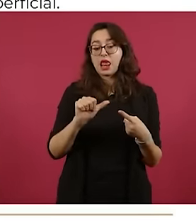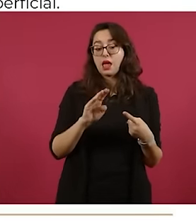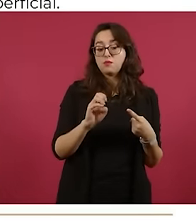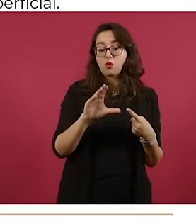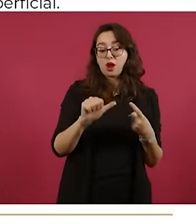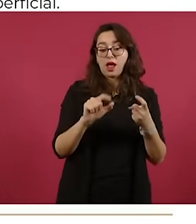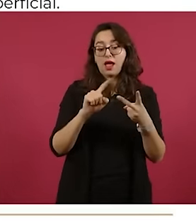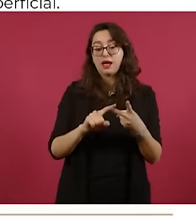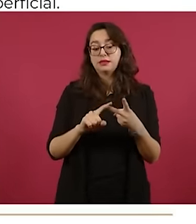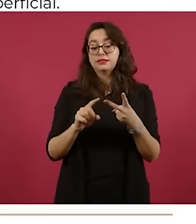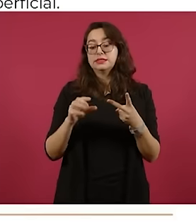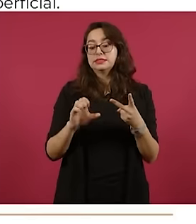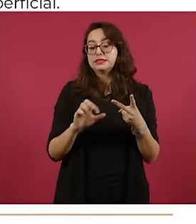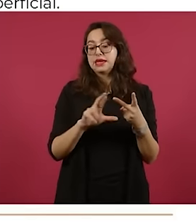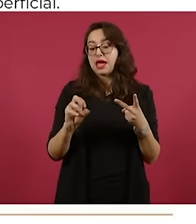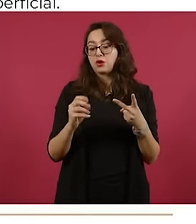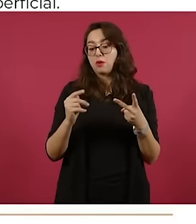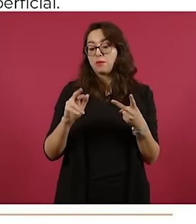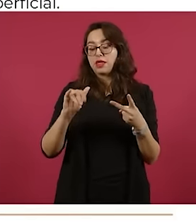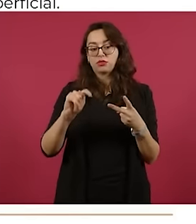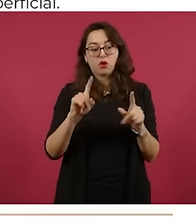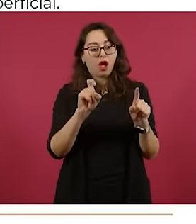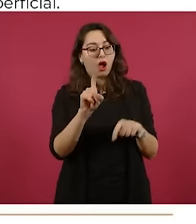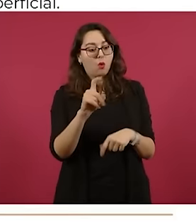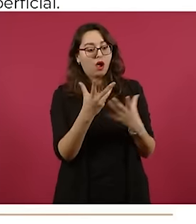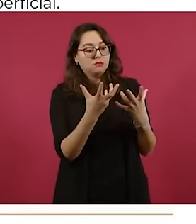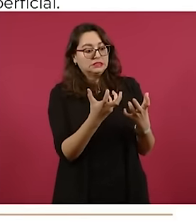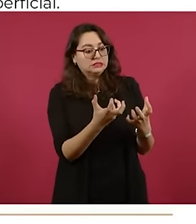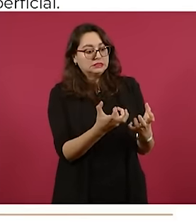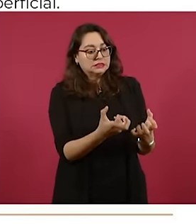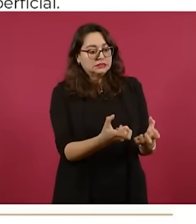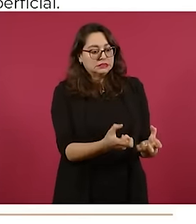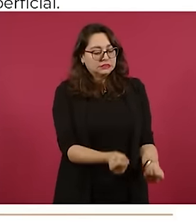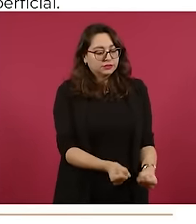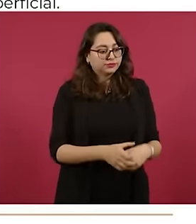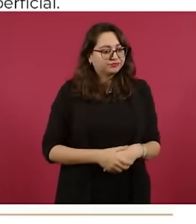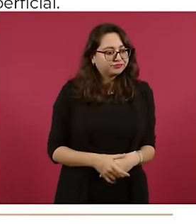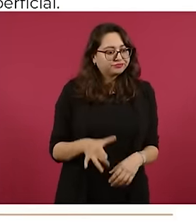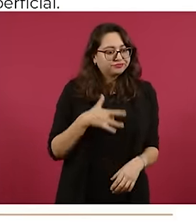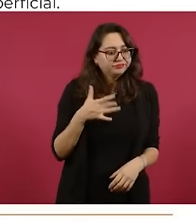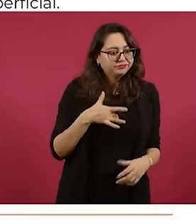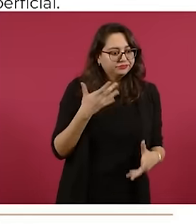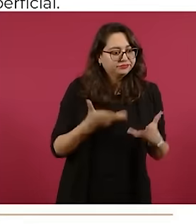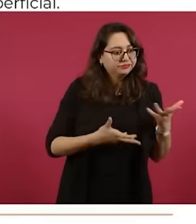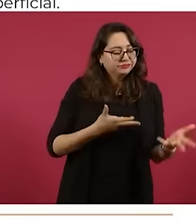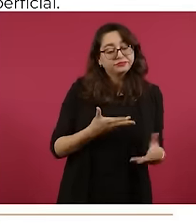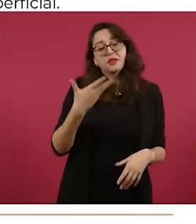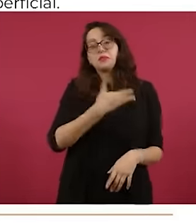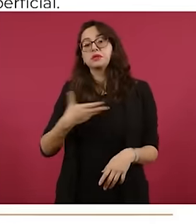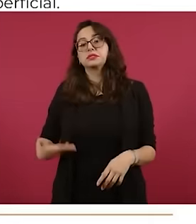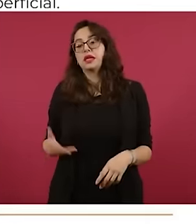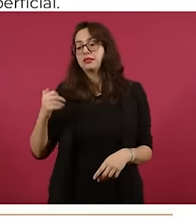El presidente López Obrador instruyó construir el acueducto El Cuchillo II que se hizo en tiempo récord.